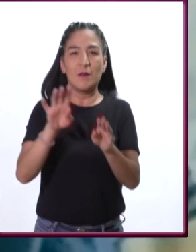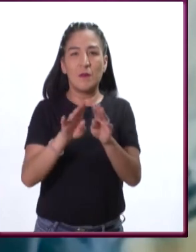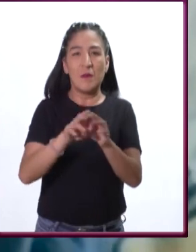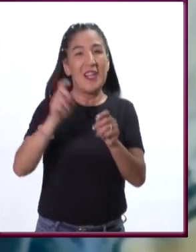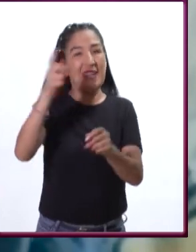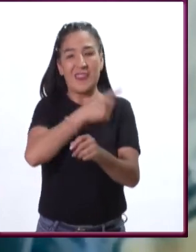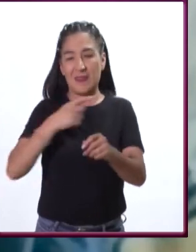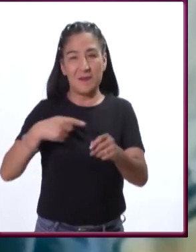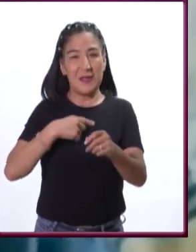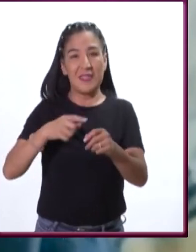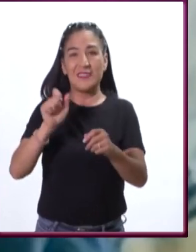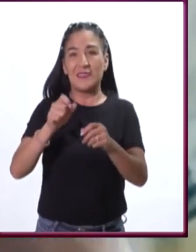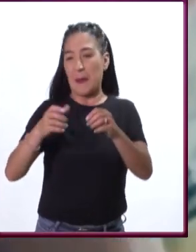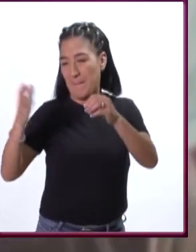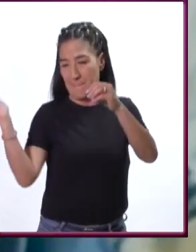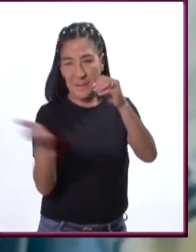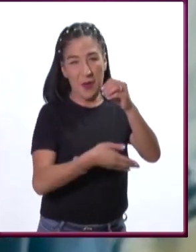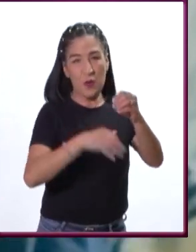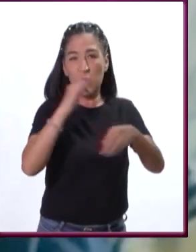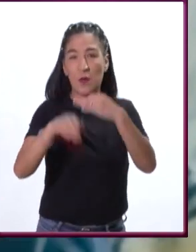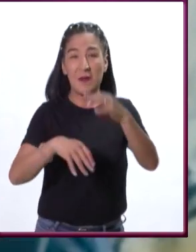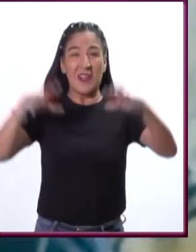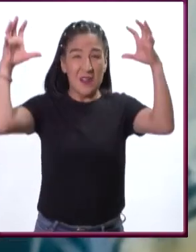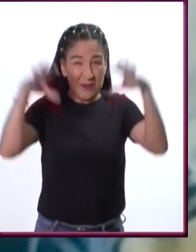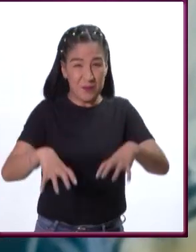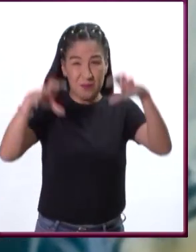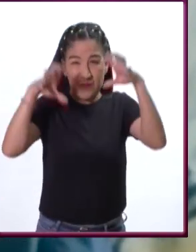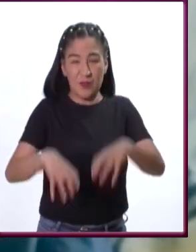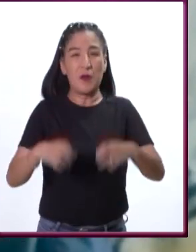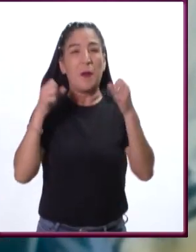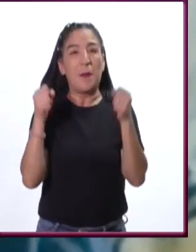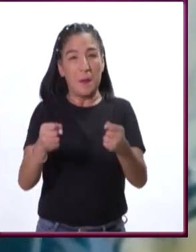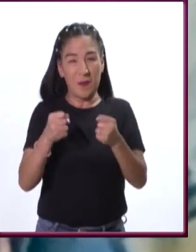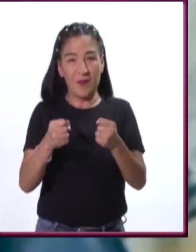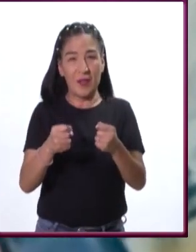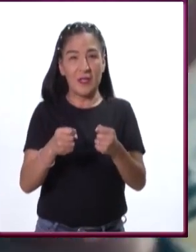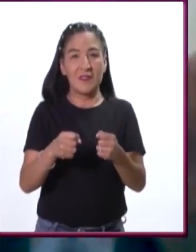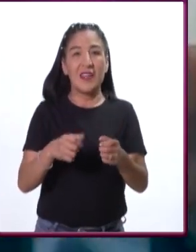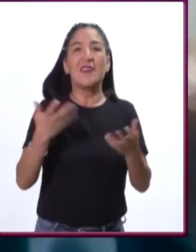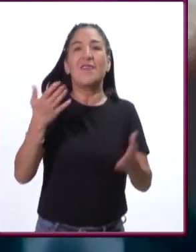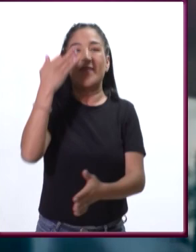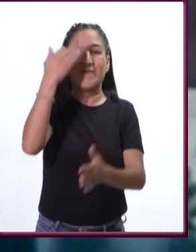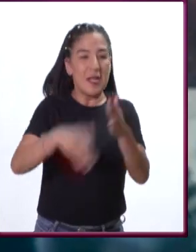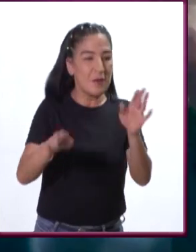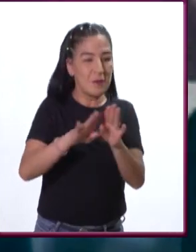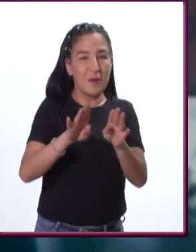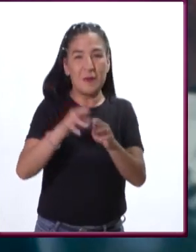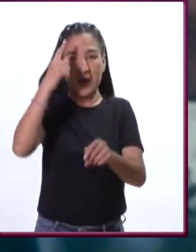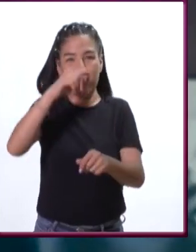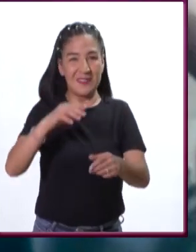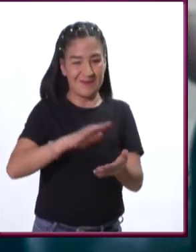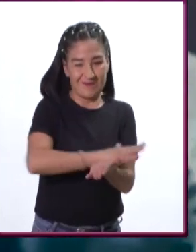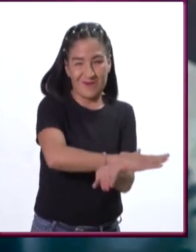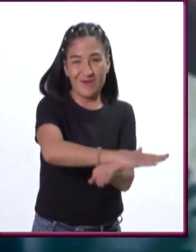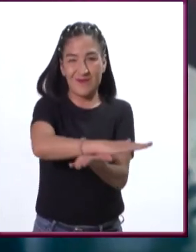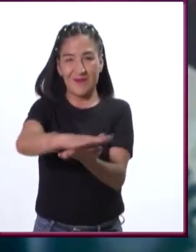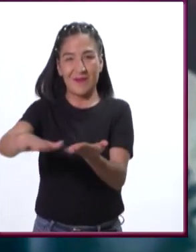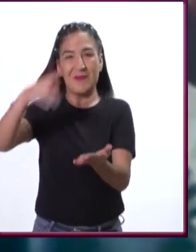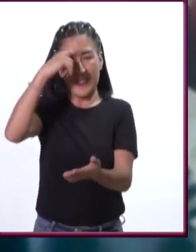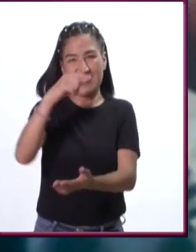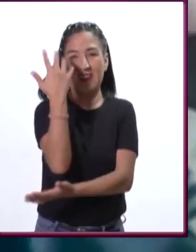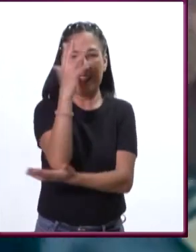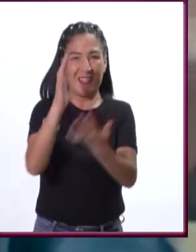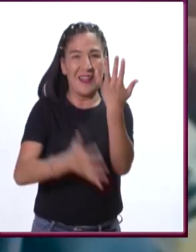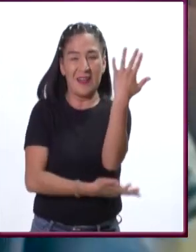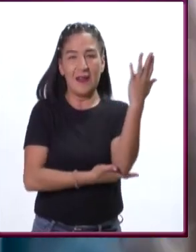tumbar las ramas y entonces llovía muy fuerte y al no haber suficiente cobertura del suelo por parte de